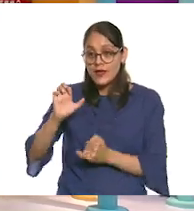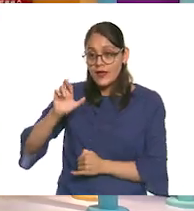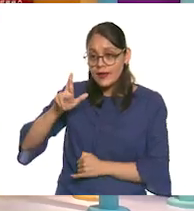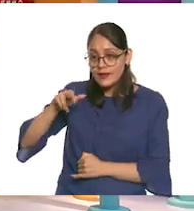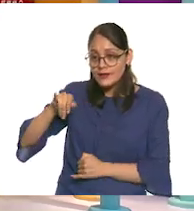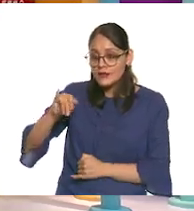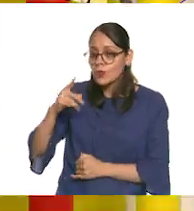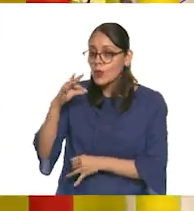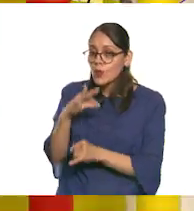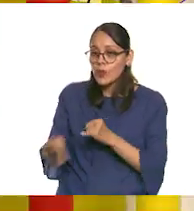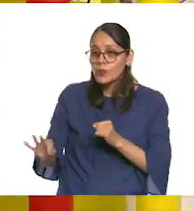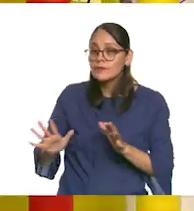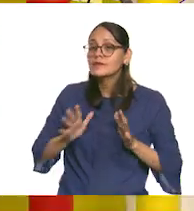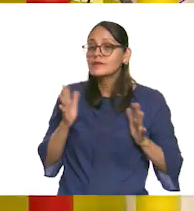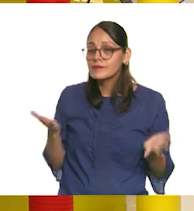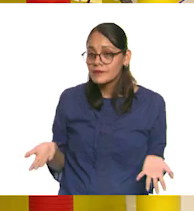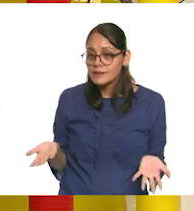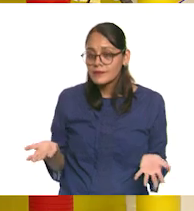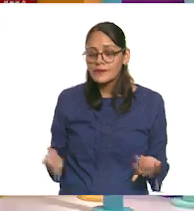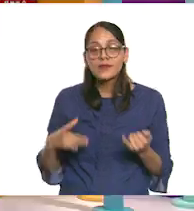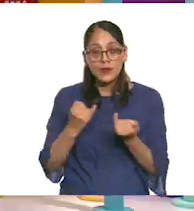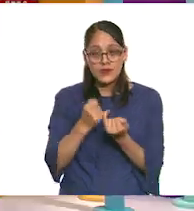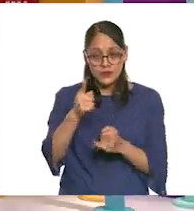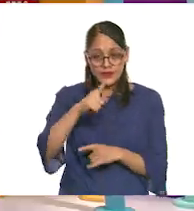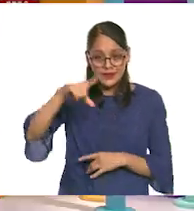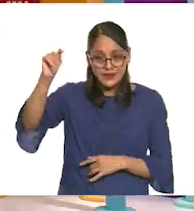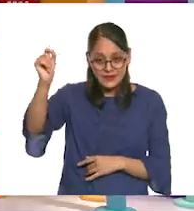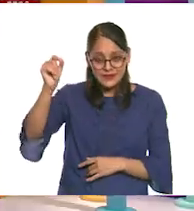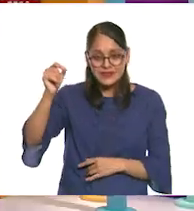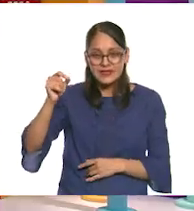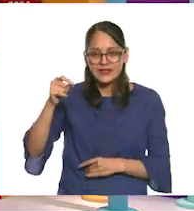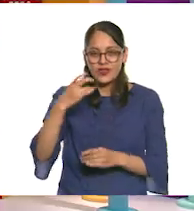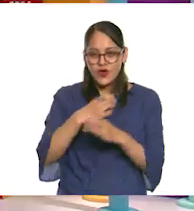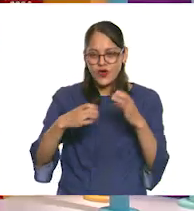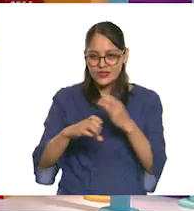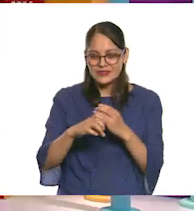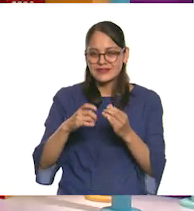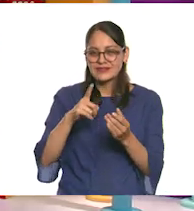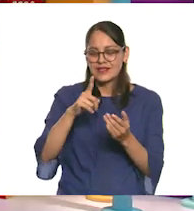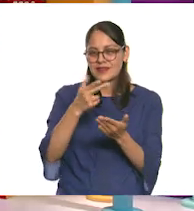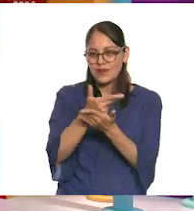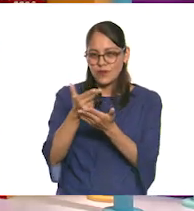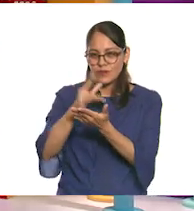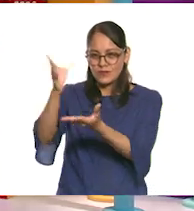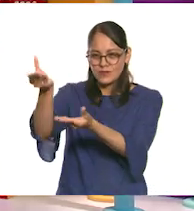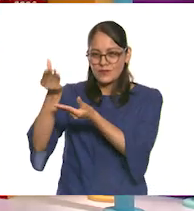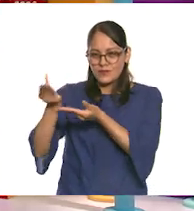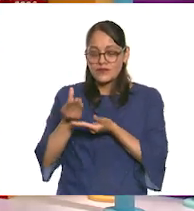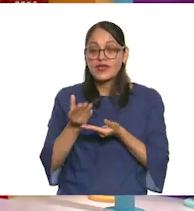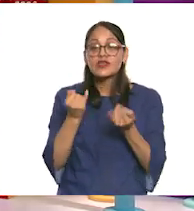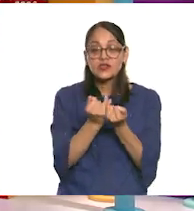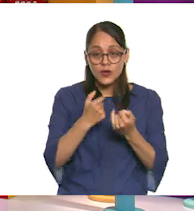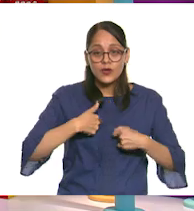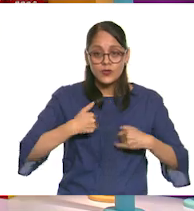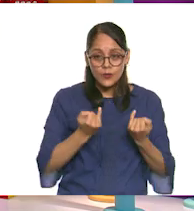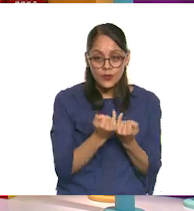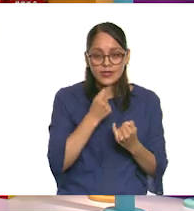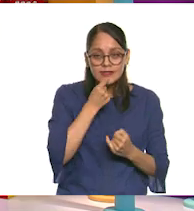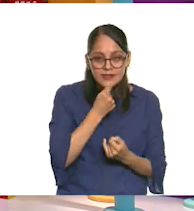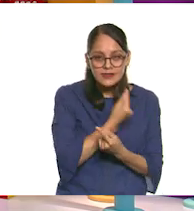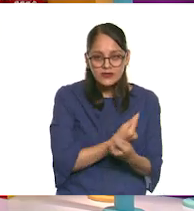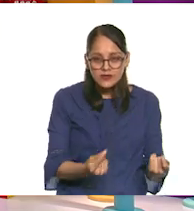última sorpresa. Ah, ¿cuál? Así como tú te fuiste a recolectar todos estos dibujos y frases, yo les pedí a las niñas y niños que nos